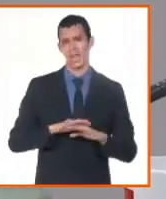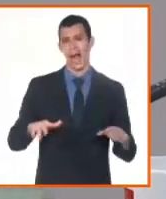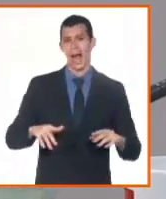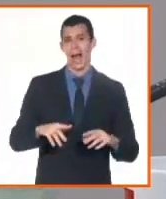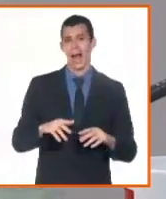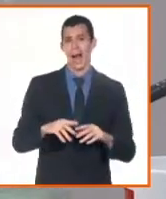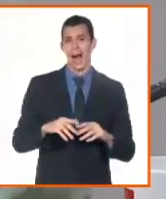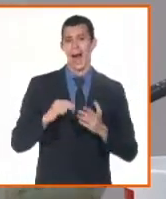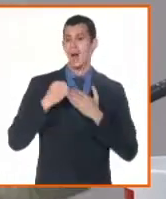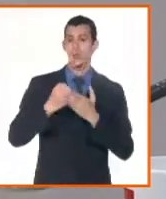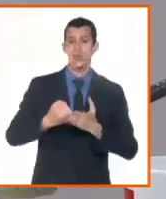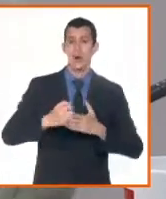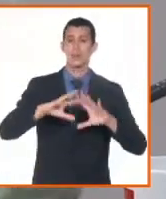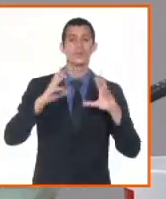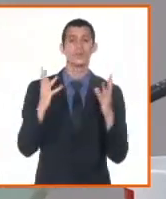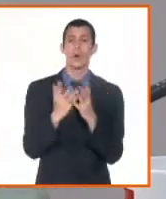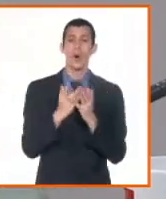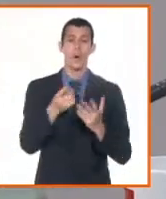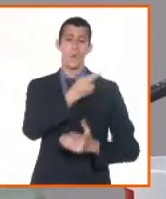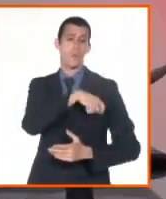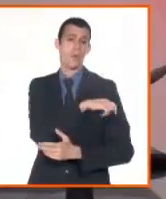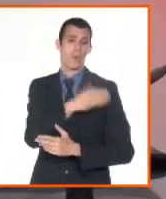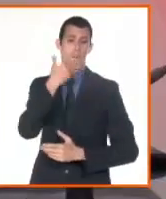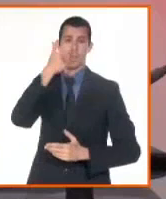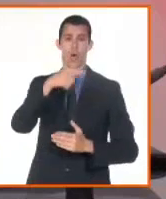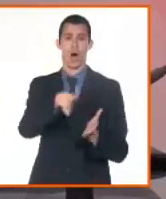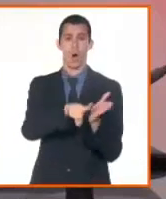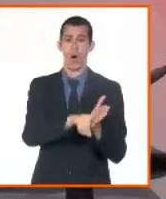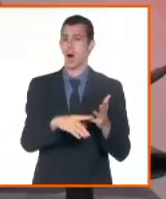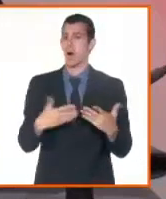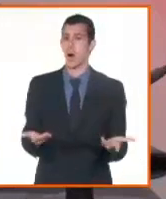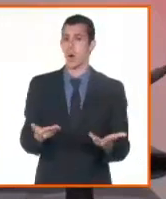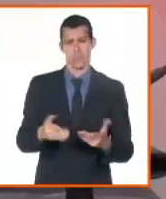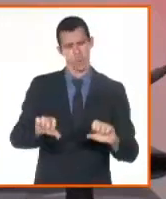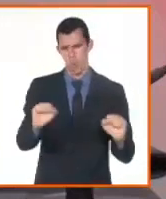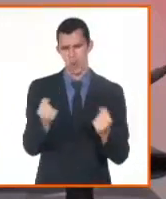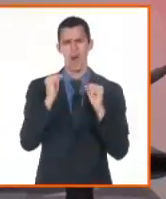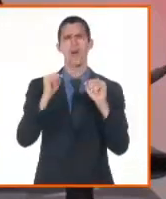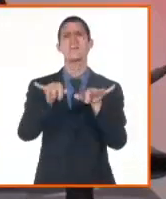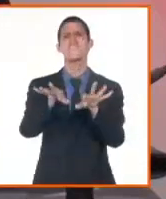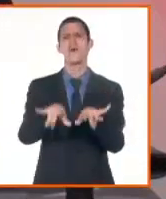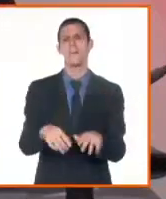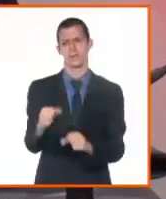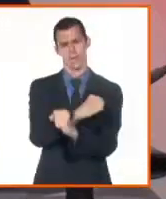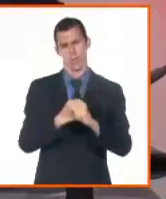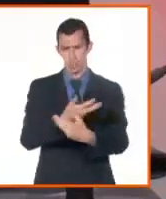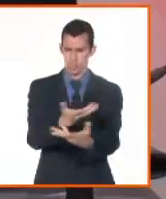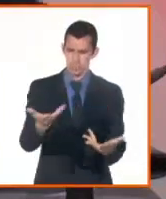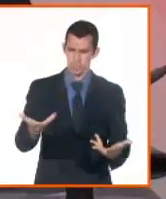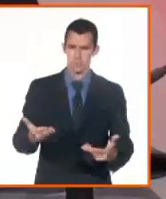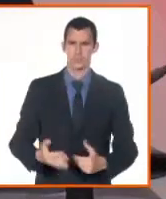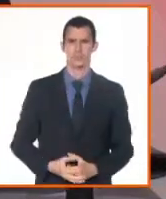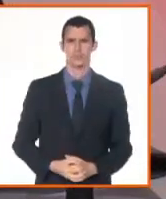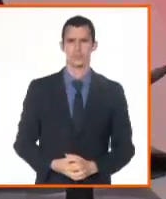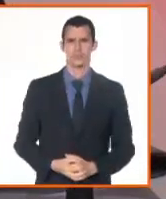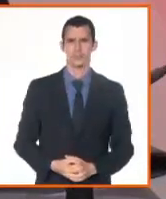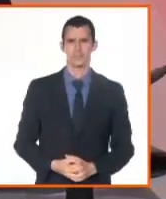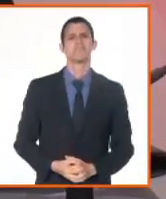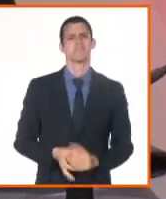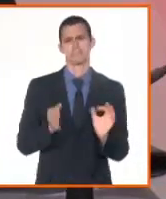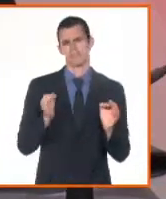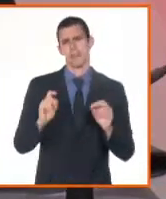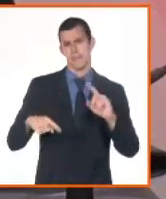insuficiencias y problemas que tenemos hoy en el servicio a la población. Por ahí pasa necesariamente esa transformación. Así que estaremos sin duda mañana hablando